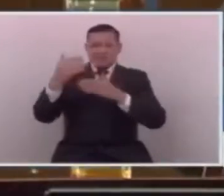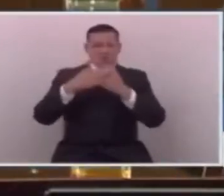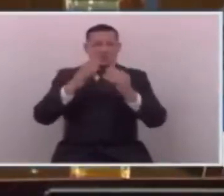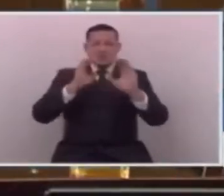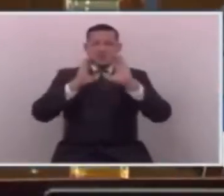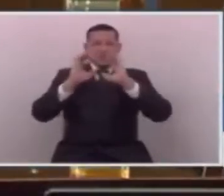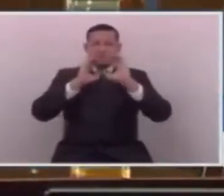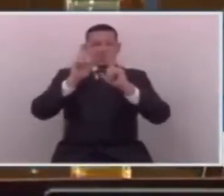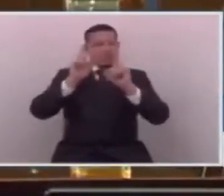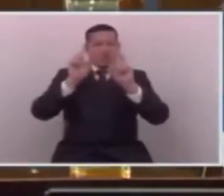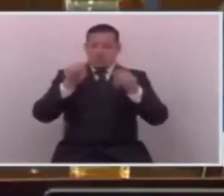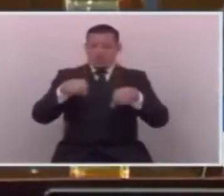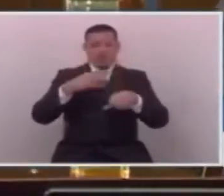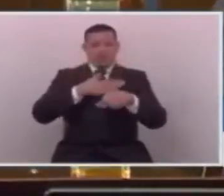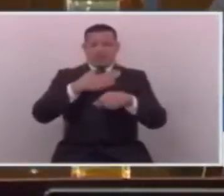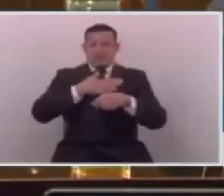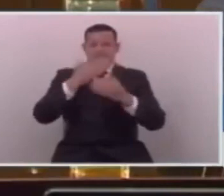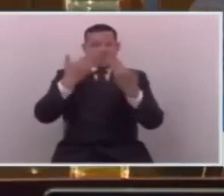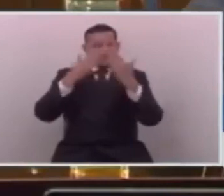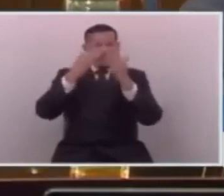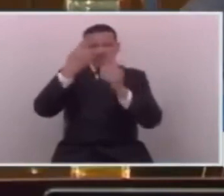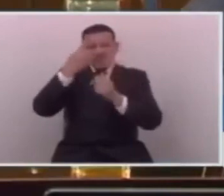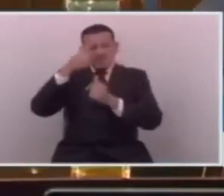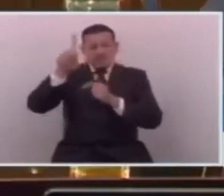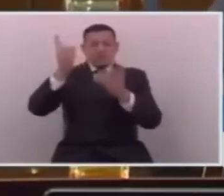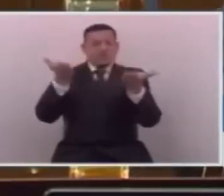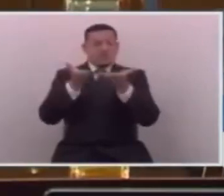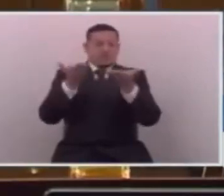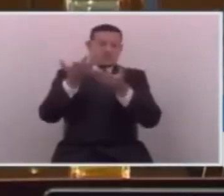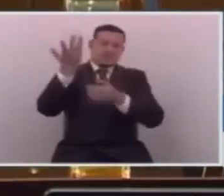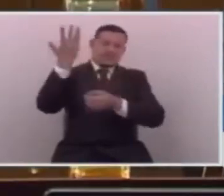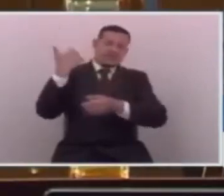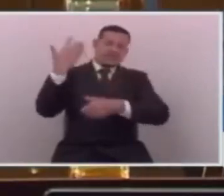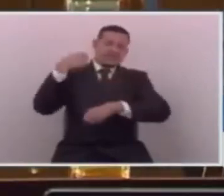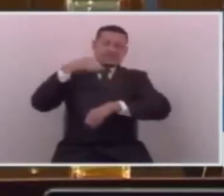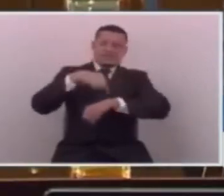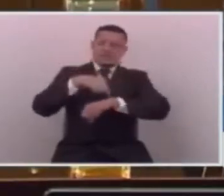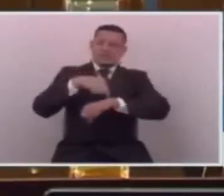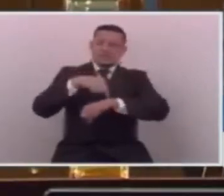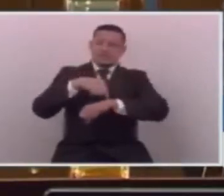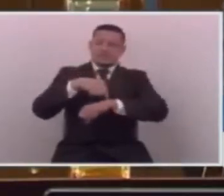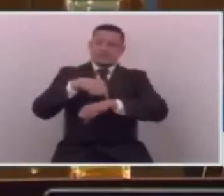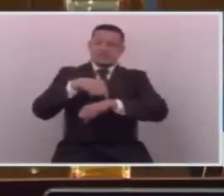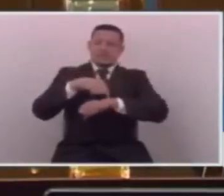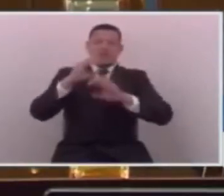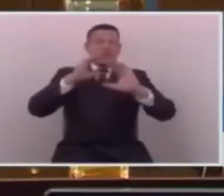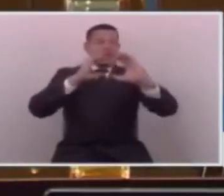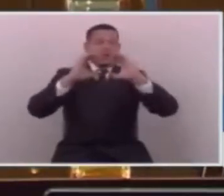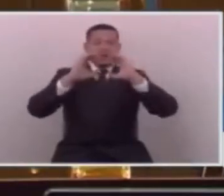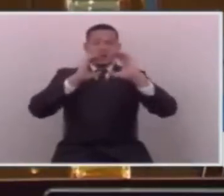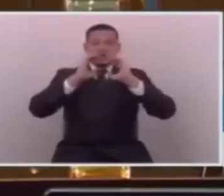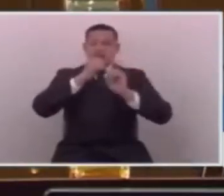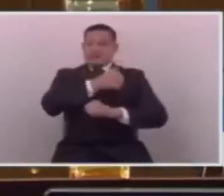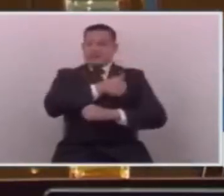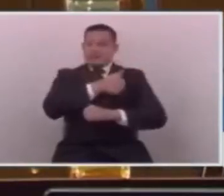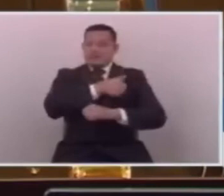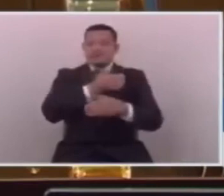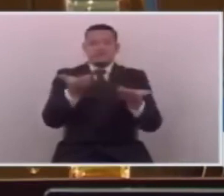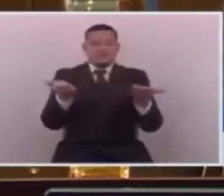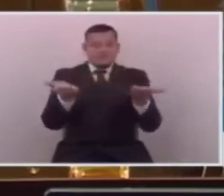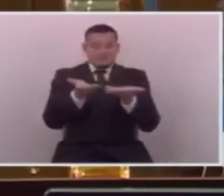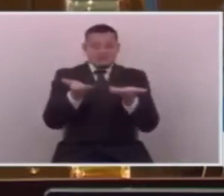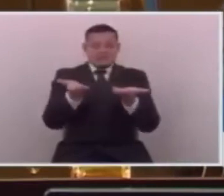comunicación no puede tener ideología, como lo hicieron en el pasado. La comunicación debe de ser